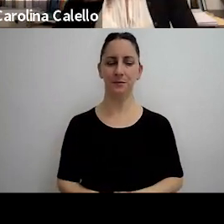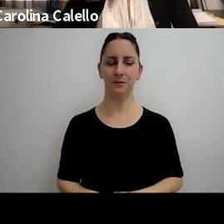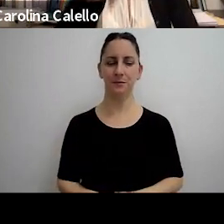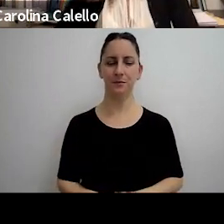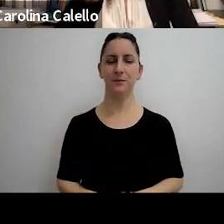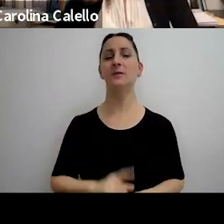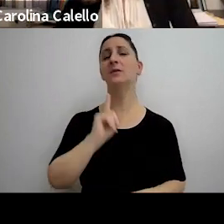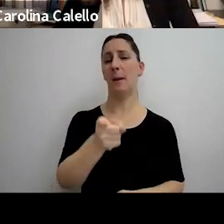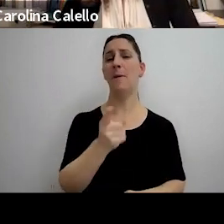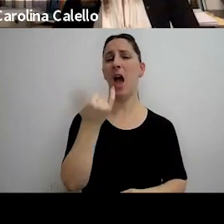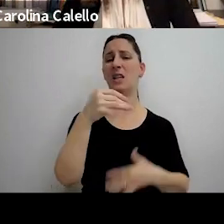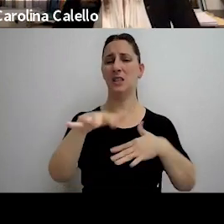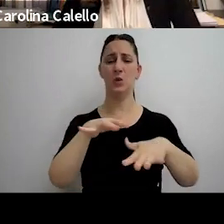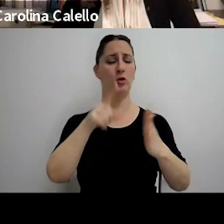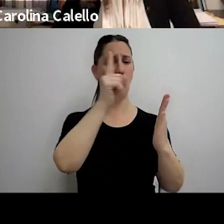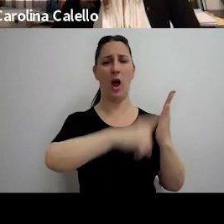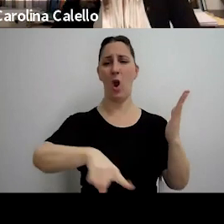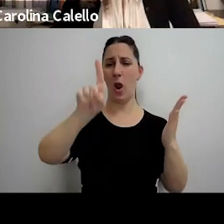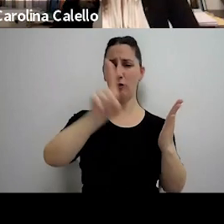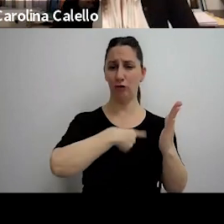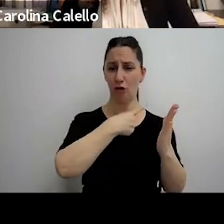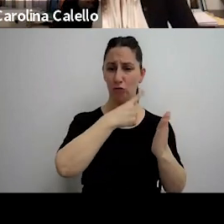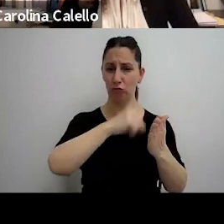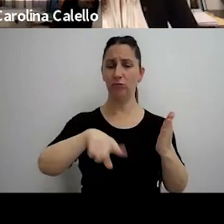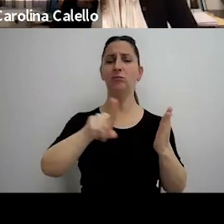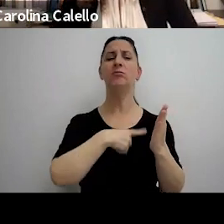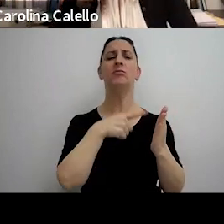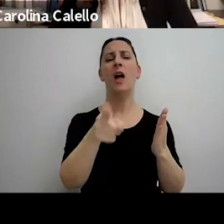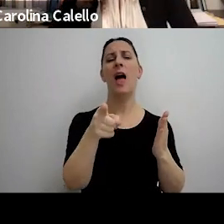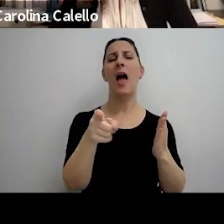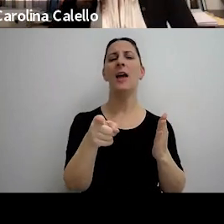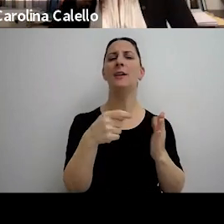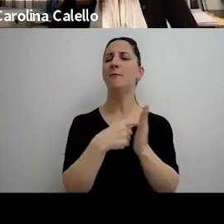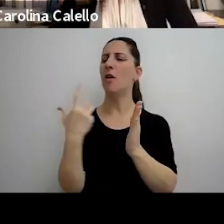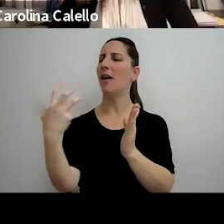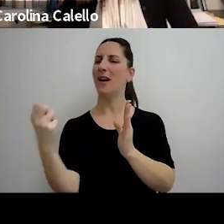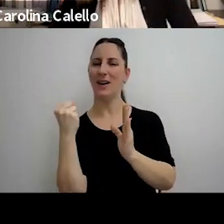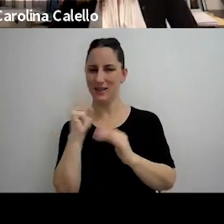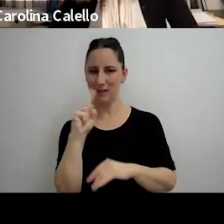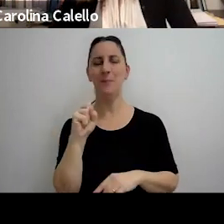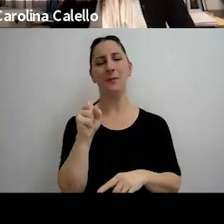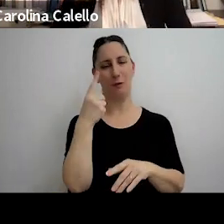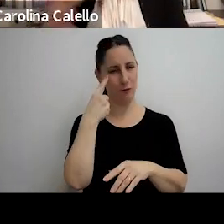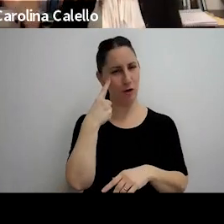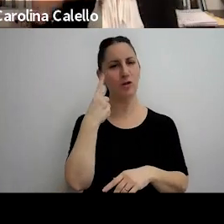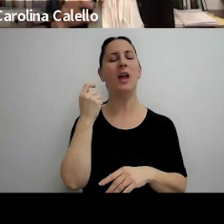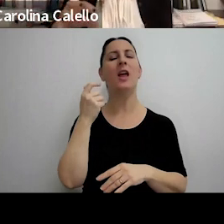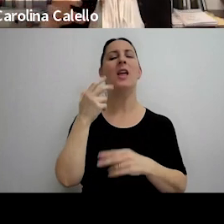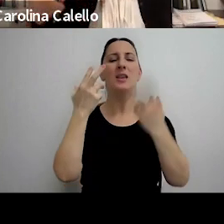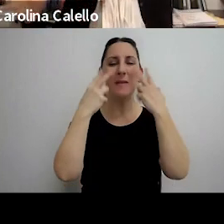casos de nulidad cuando por ejemplo no se recepta vieron que cuando hay causa penal